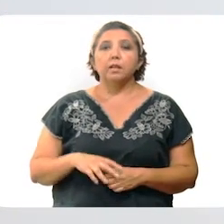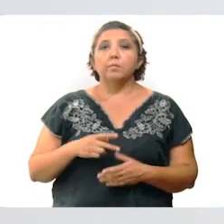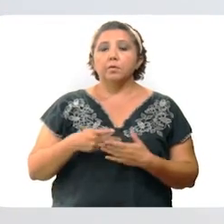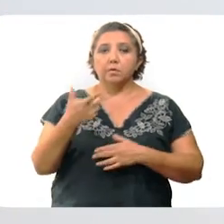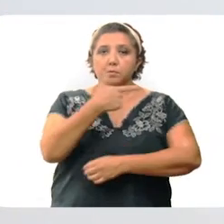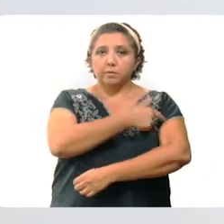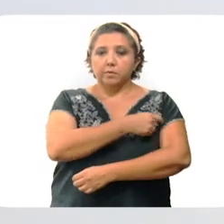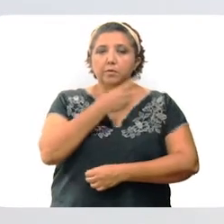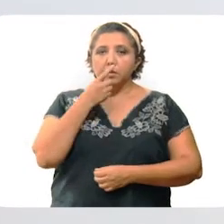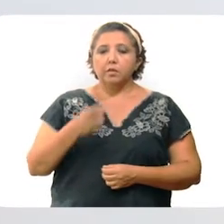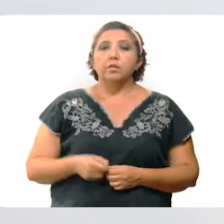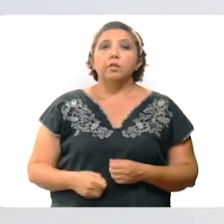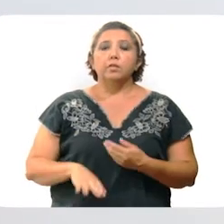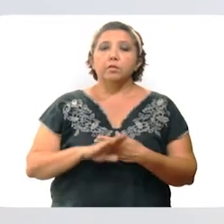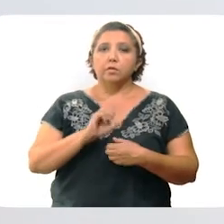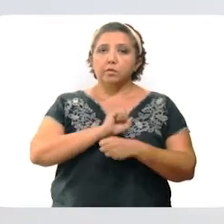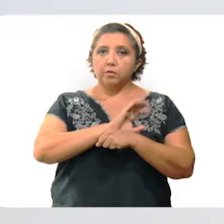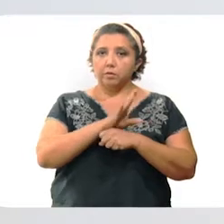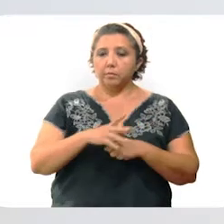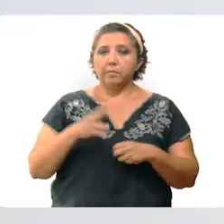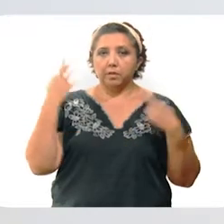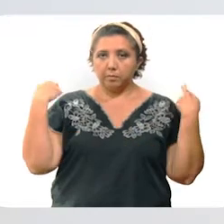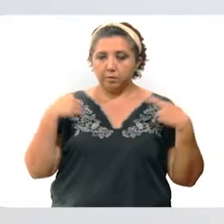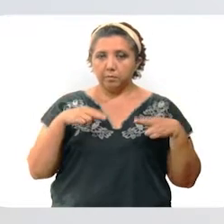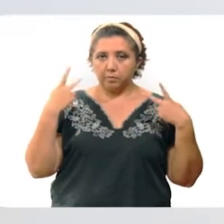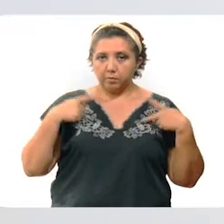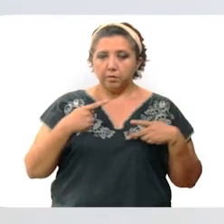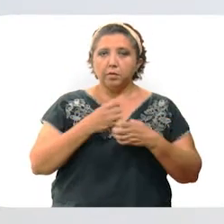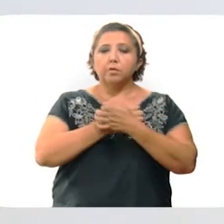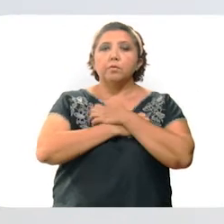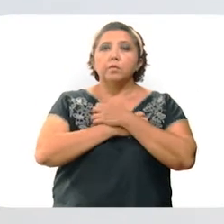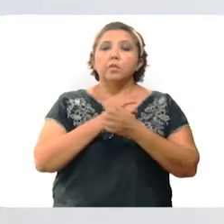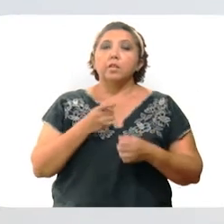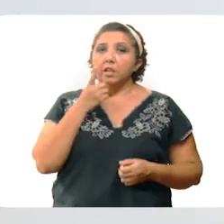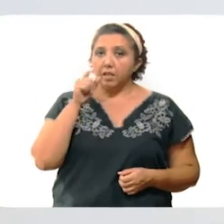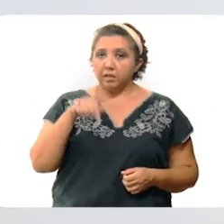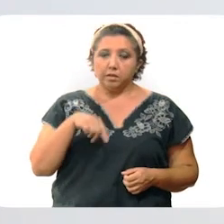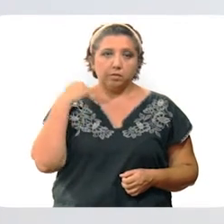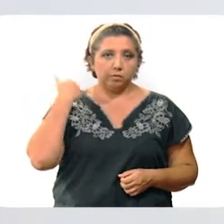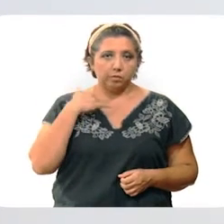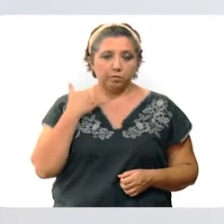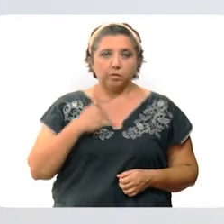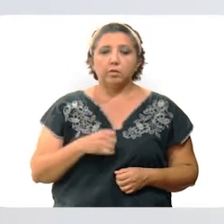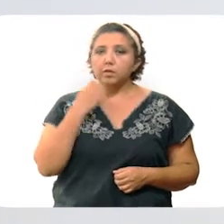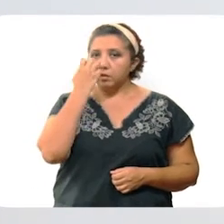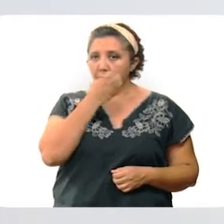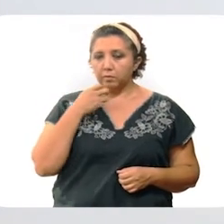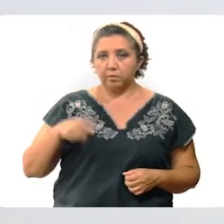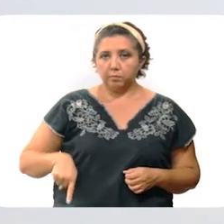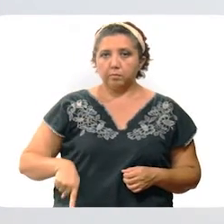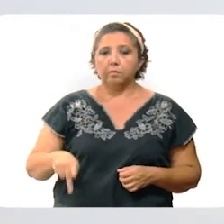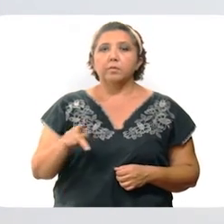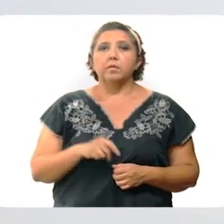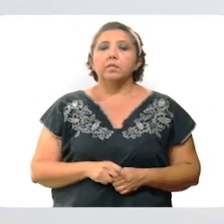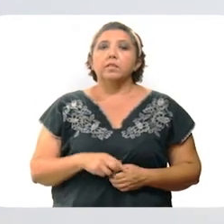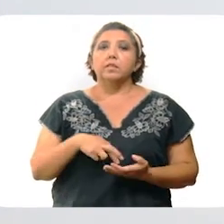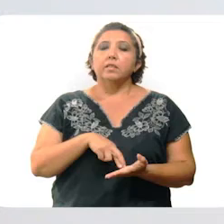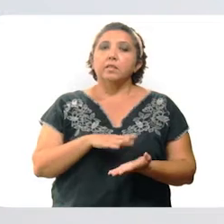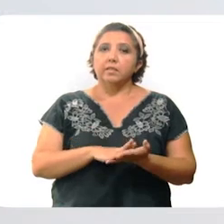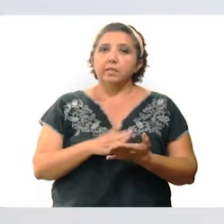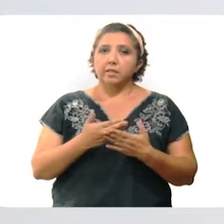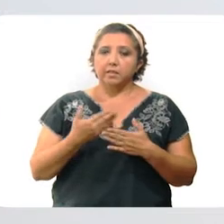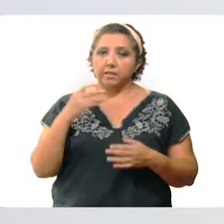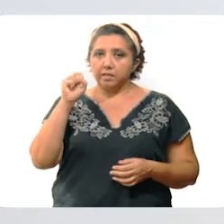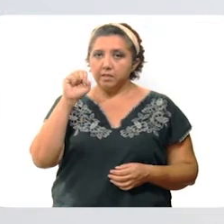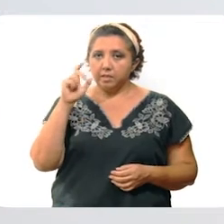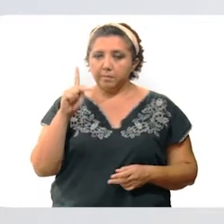proceso de aplicación de vacunas contra el coronavirus para maestros y personal educativo activo en Yucatán de escuelas públicas y privadas registradas